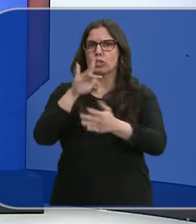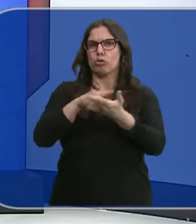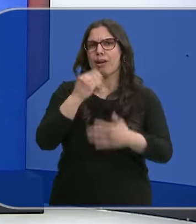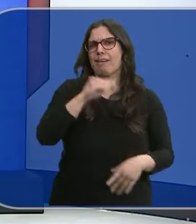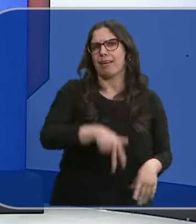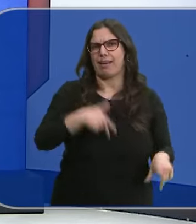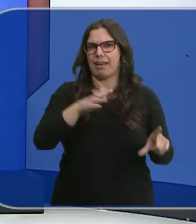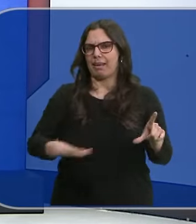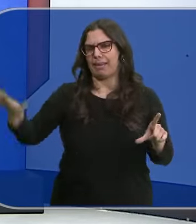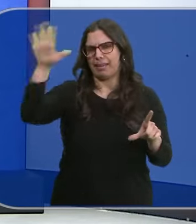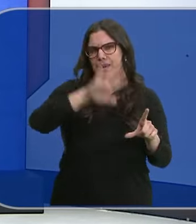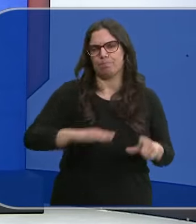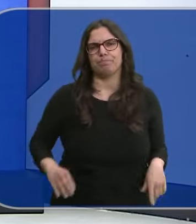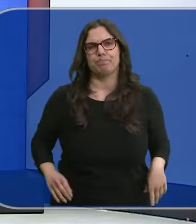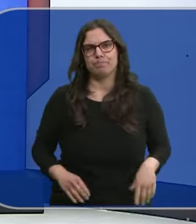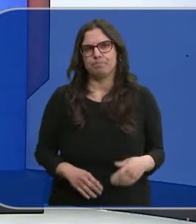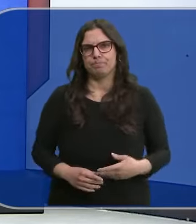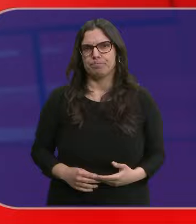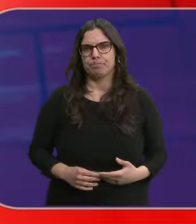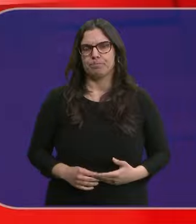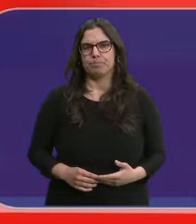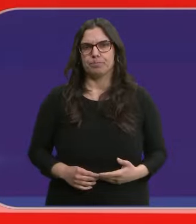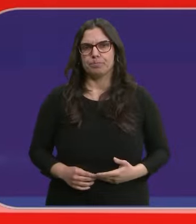más generalizadas en prácticamente toda Castilla y Hélio.